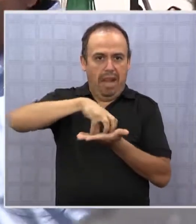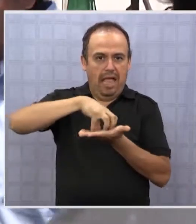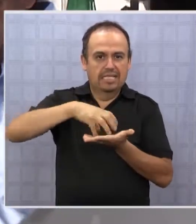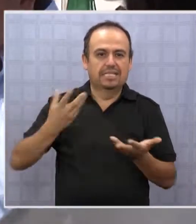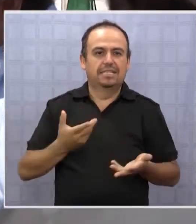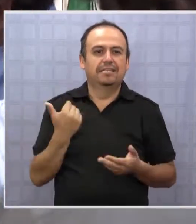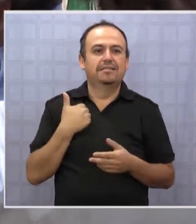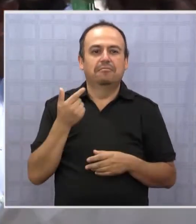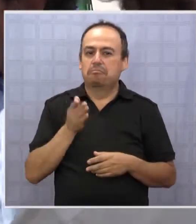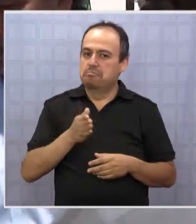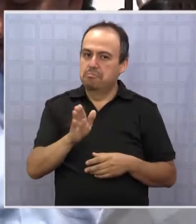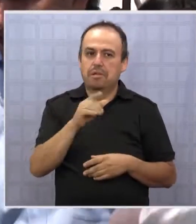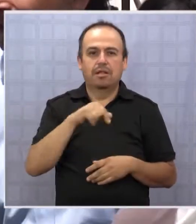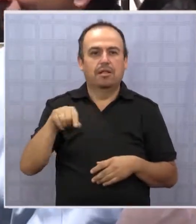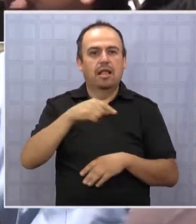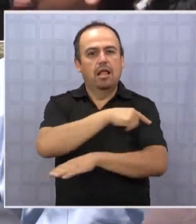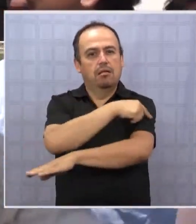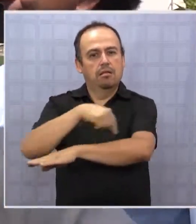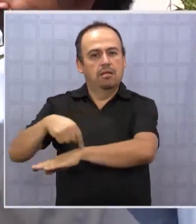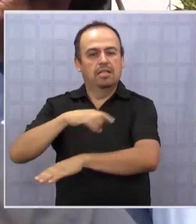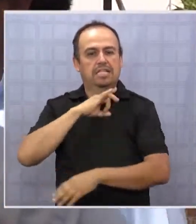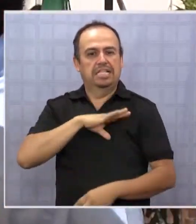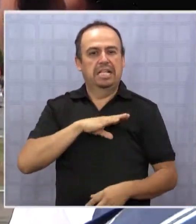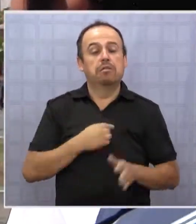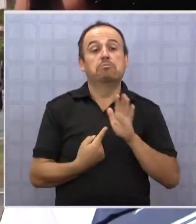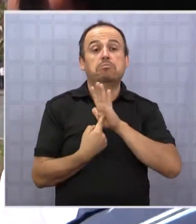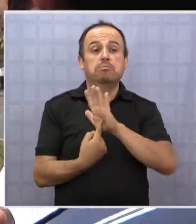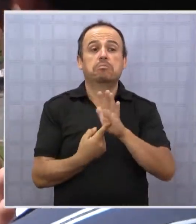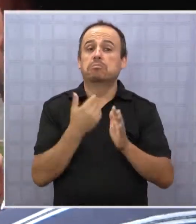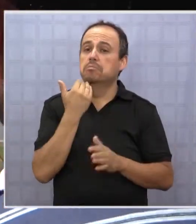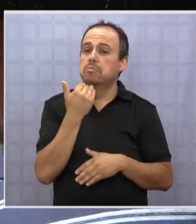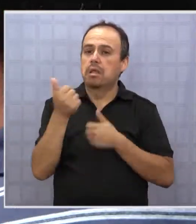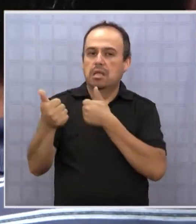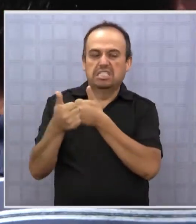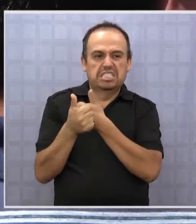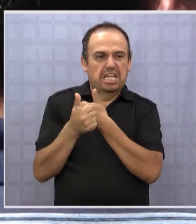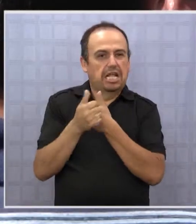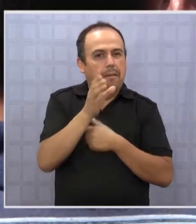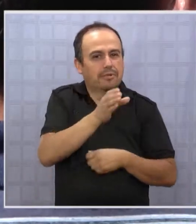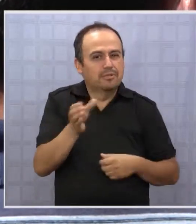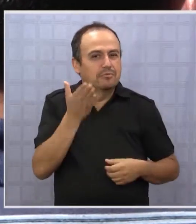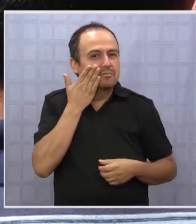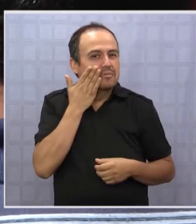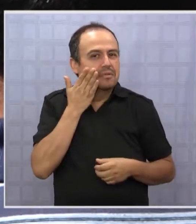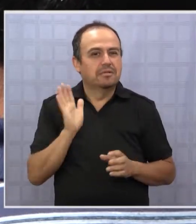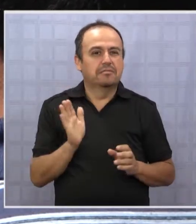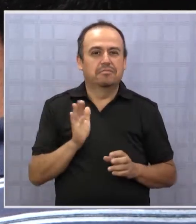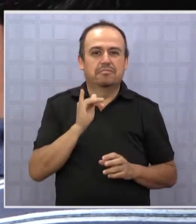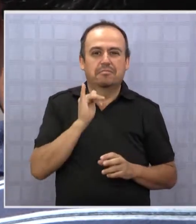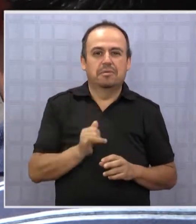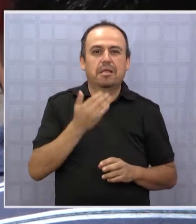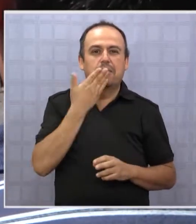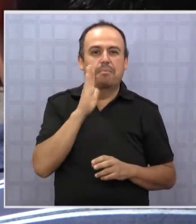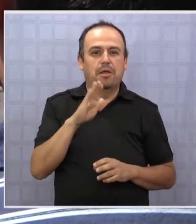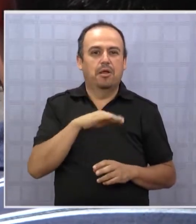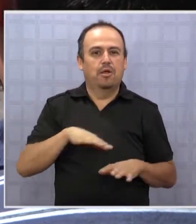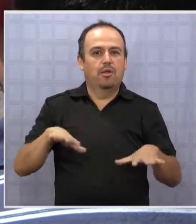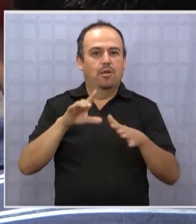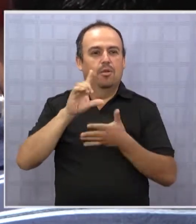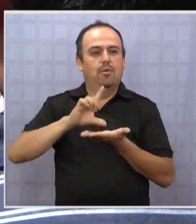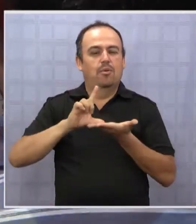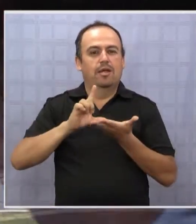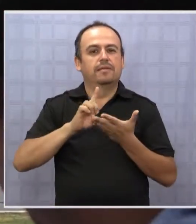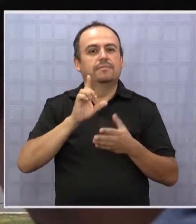plaza. Acciones que continuará haciendo a lo largo del país, demostrando la cercanía con la gente, misma que lo tiene como el mejor